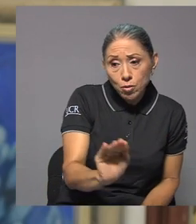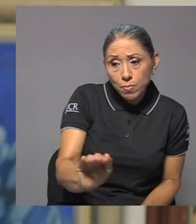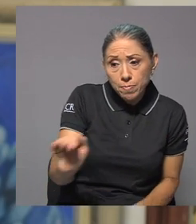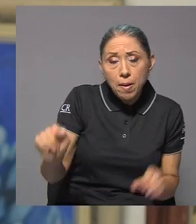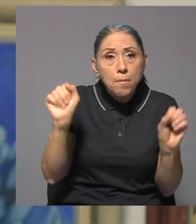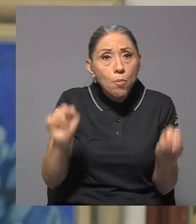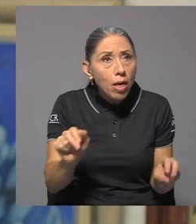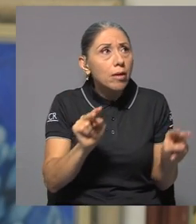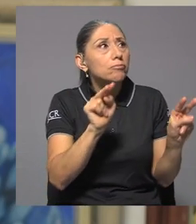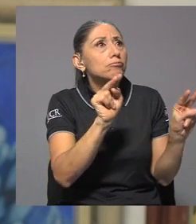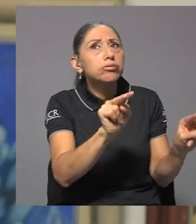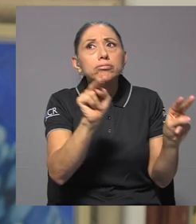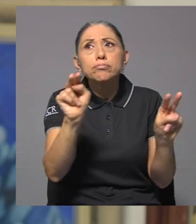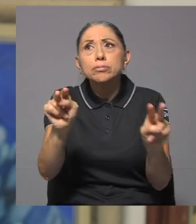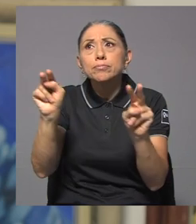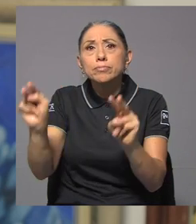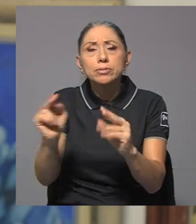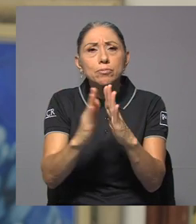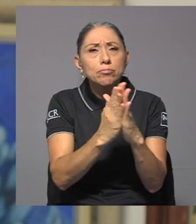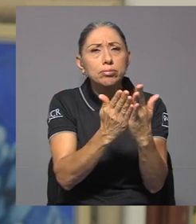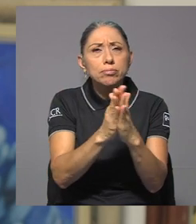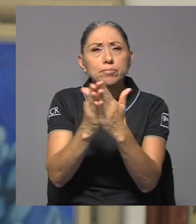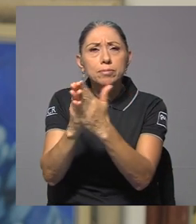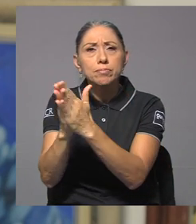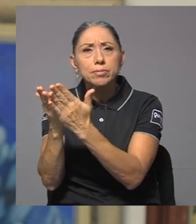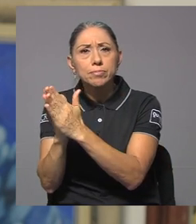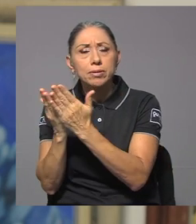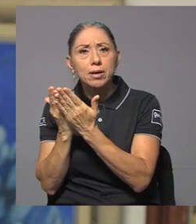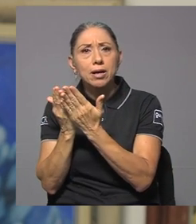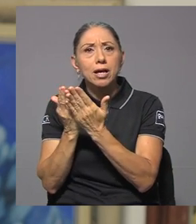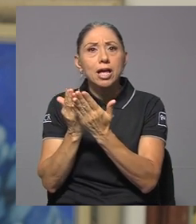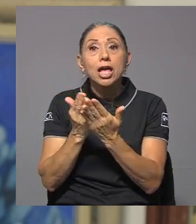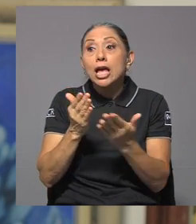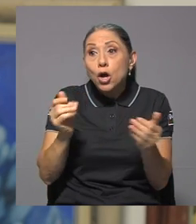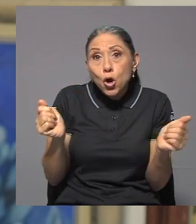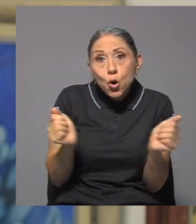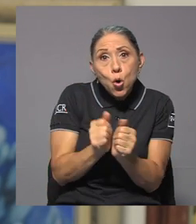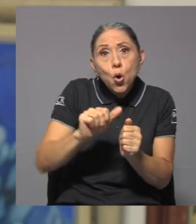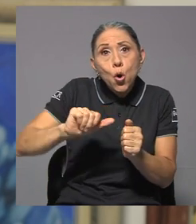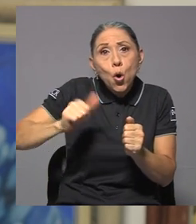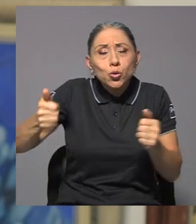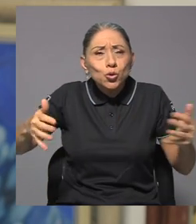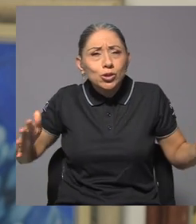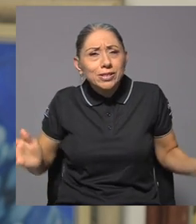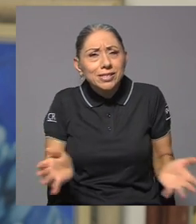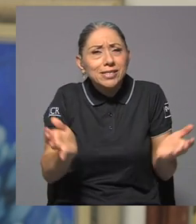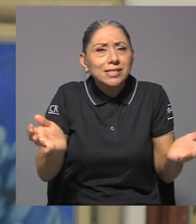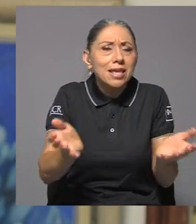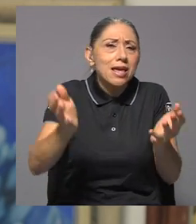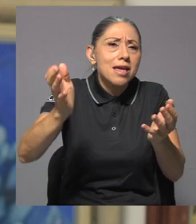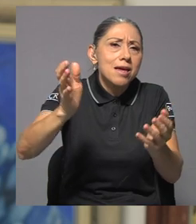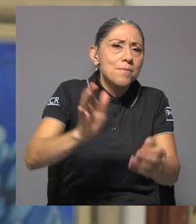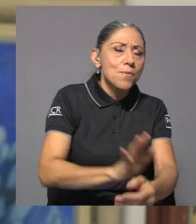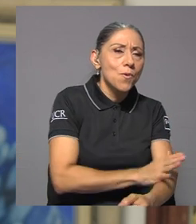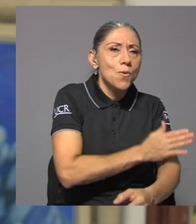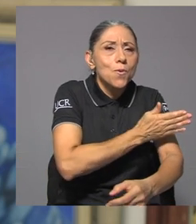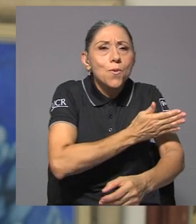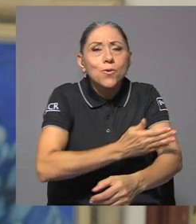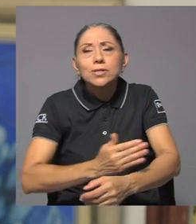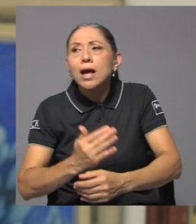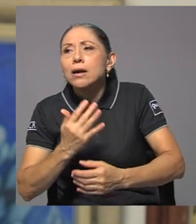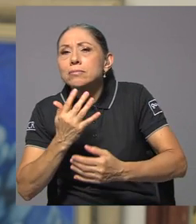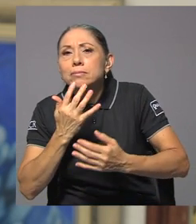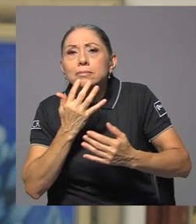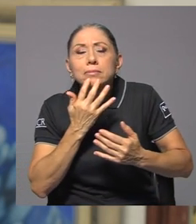con textos literarios, todo ello unido a otros estímulos, música, color,